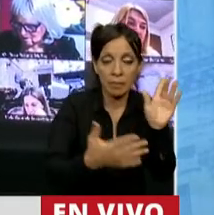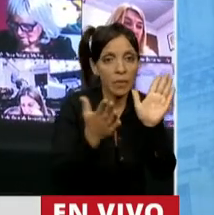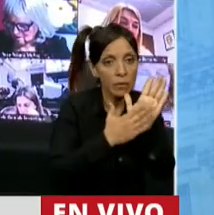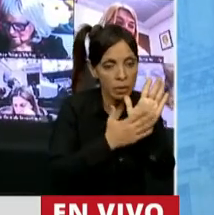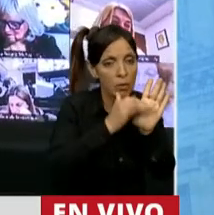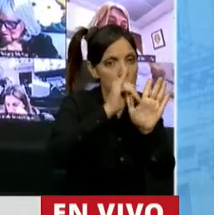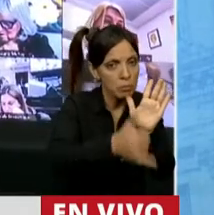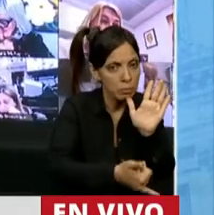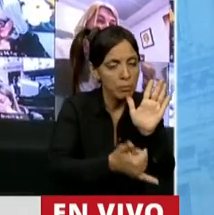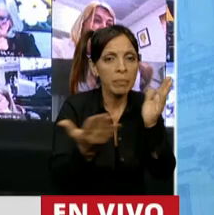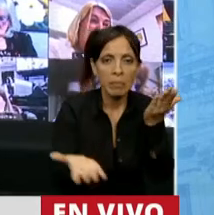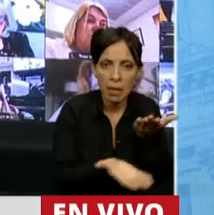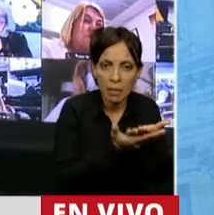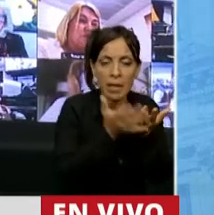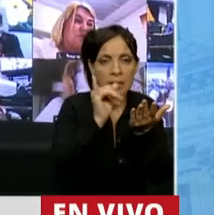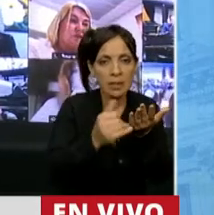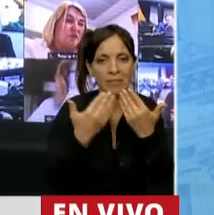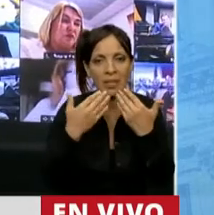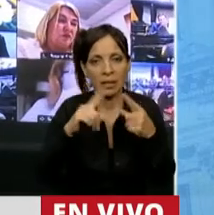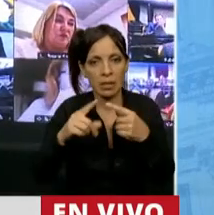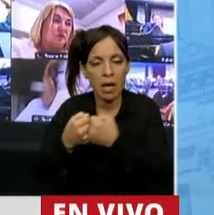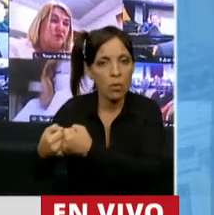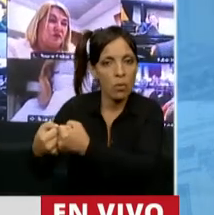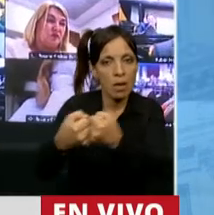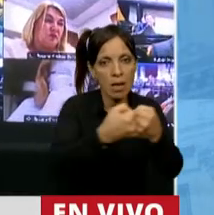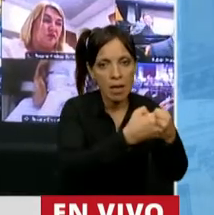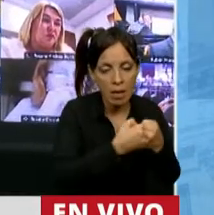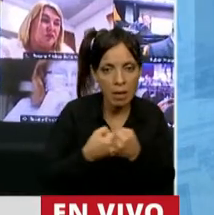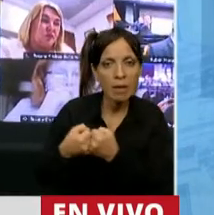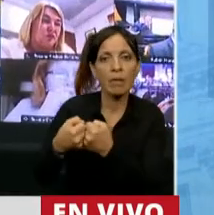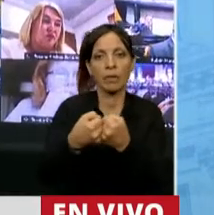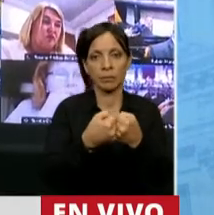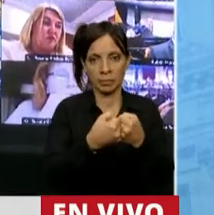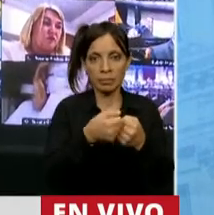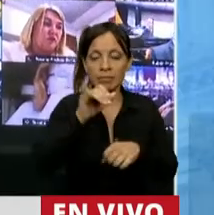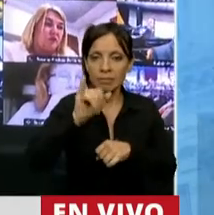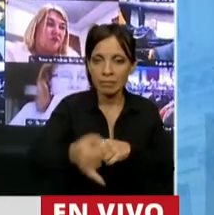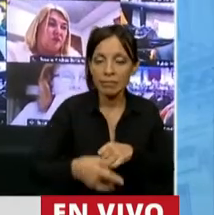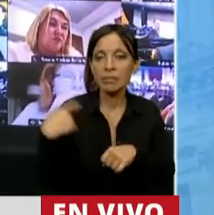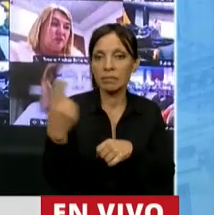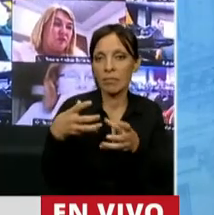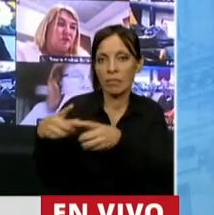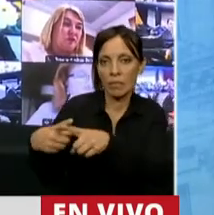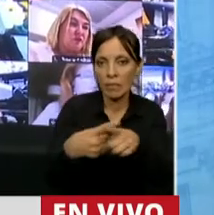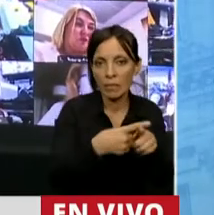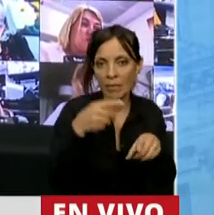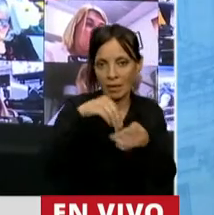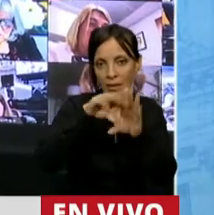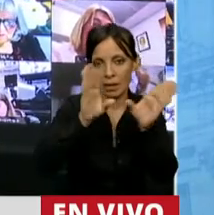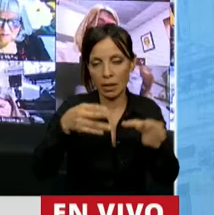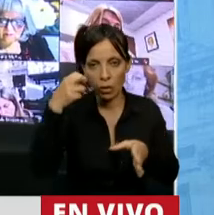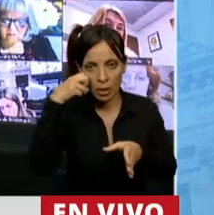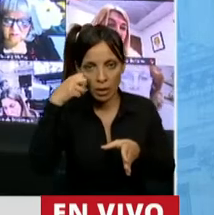rubricado, por consenso de todos los partidos, es decir, de todas las representaciones parlamentarias en esta casa.